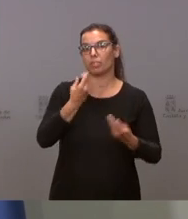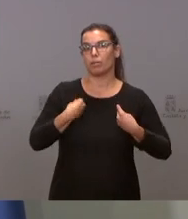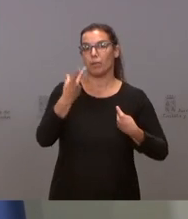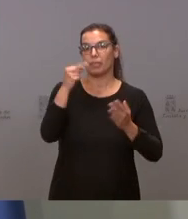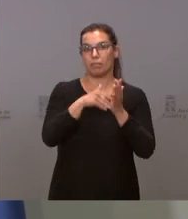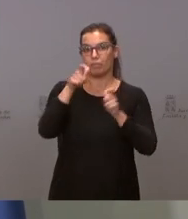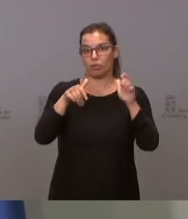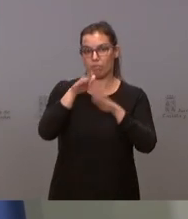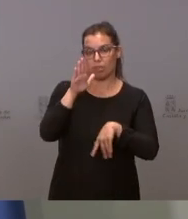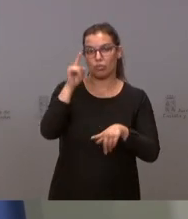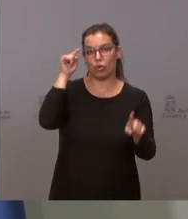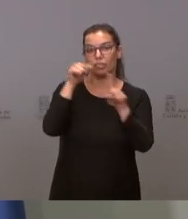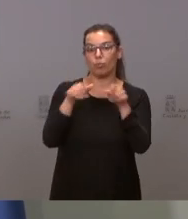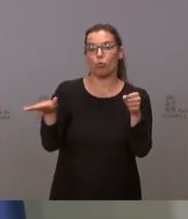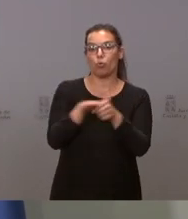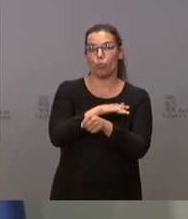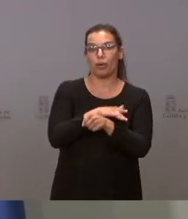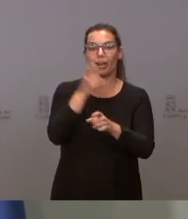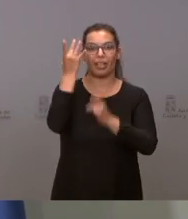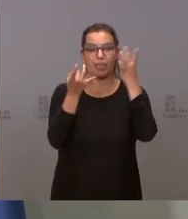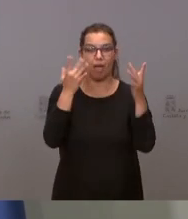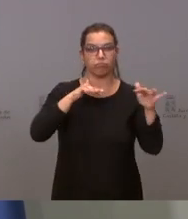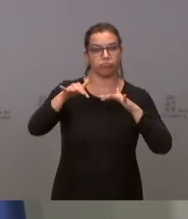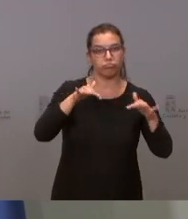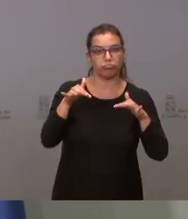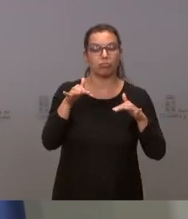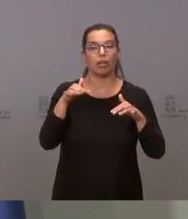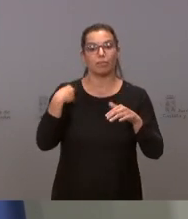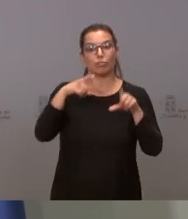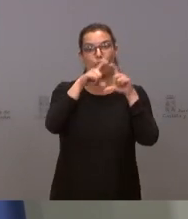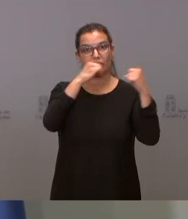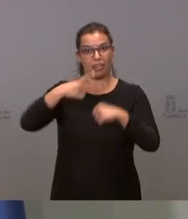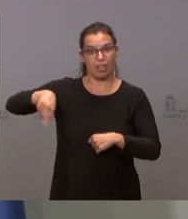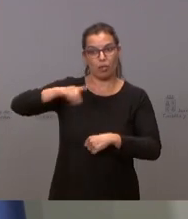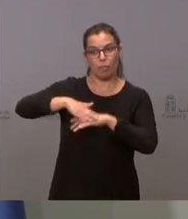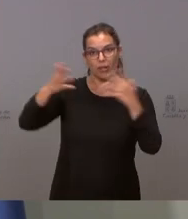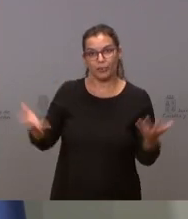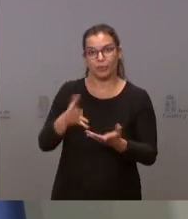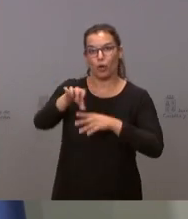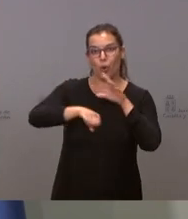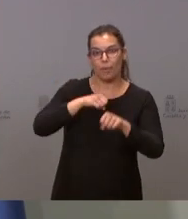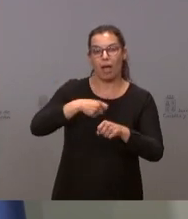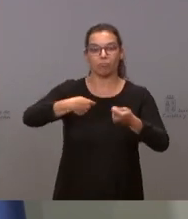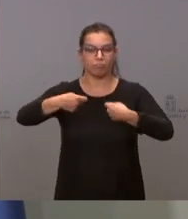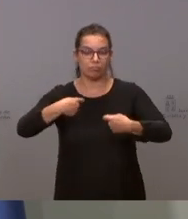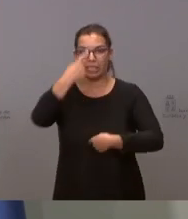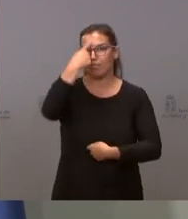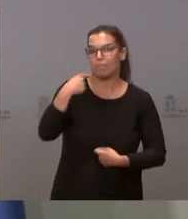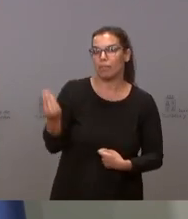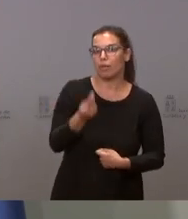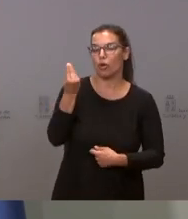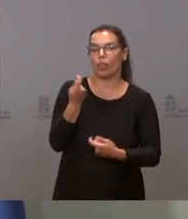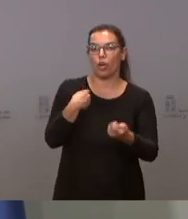habitantes con el fin de financiar las iniciativas promovidas por estas entidades para incentivar el consumo y mejorar la imagen del